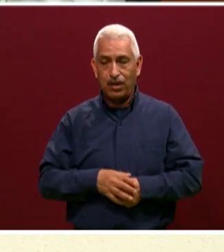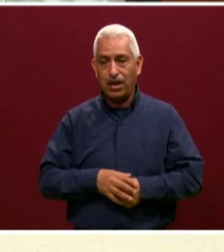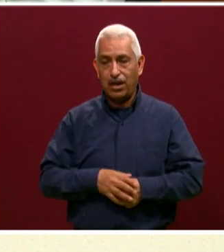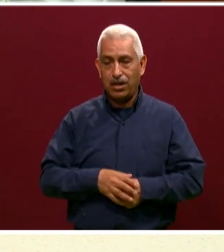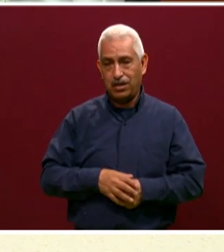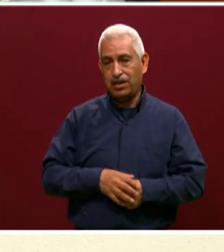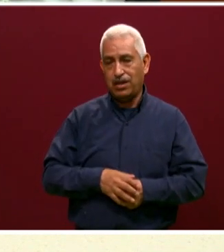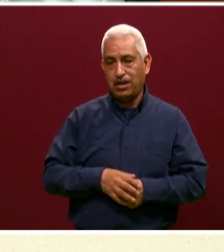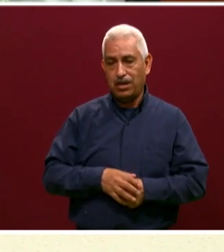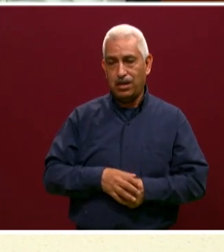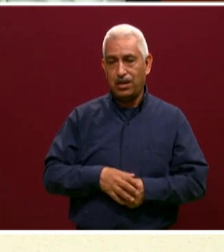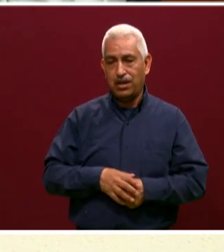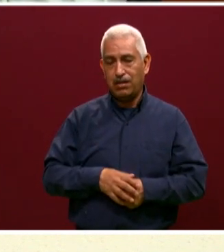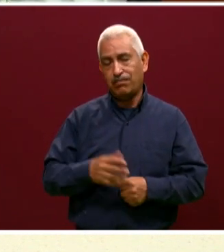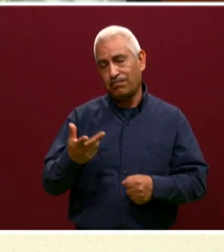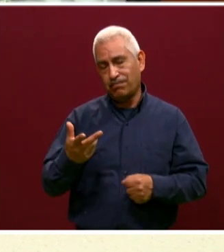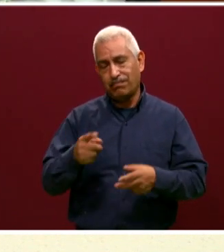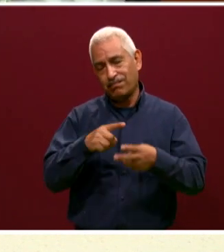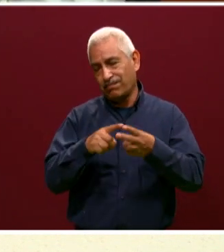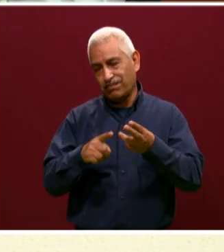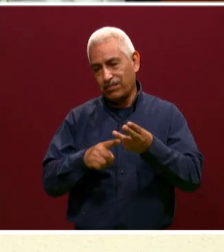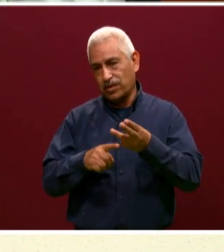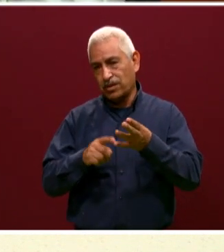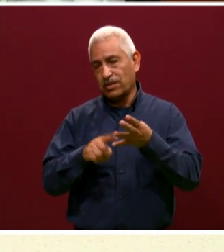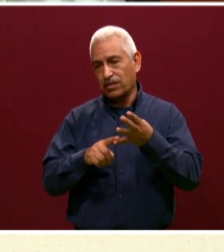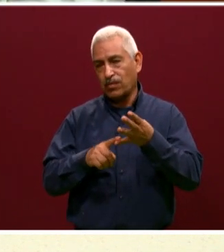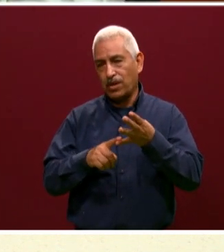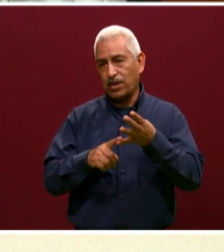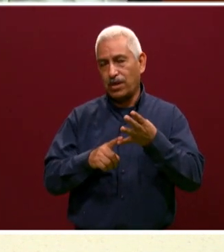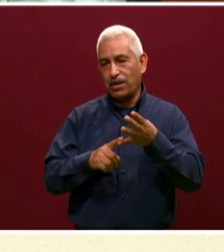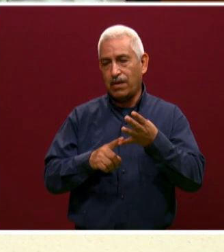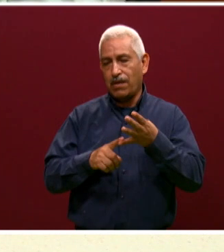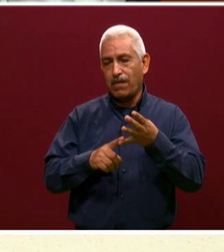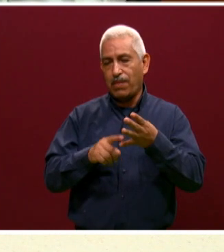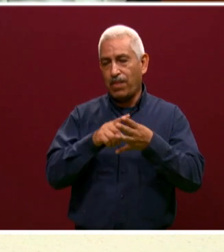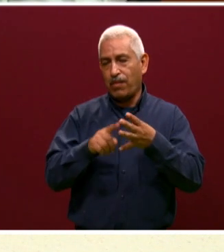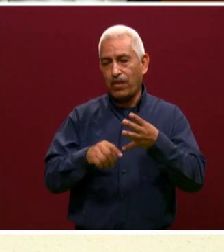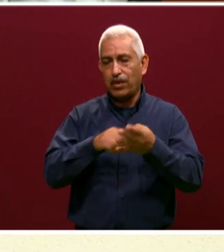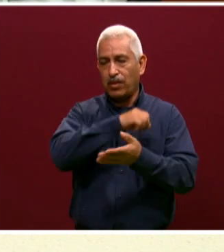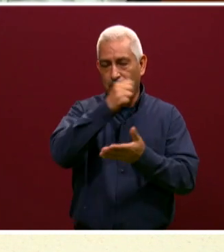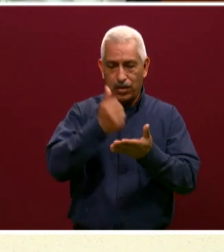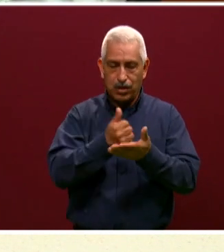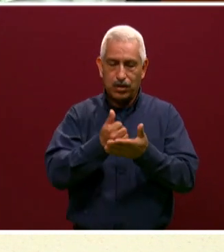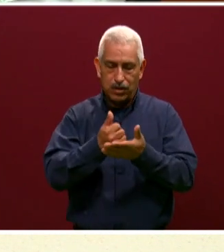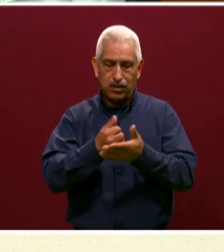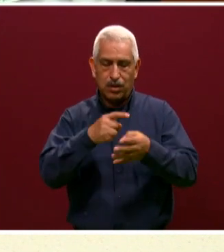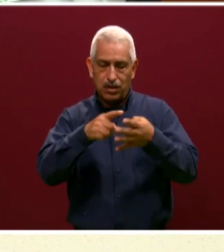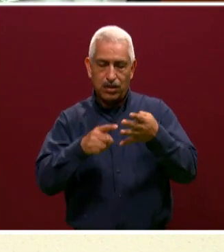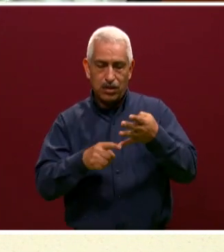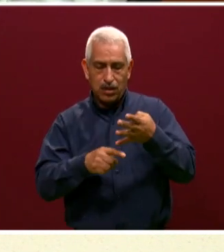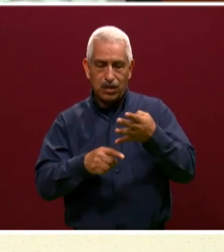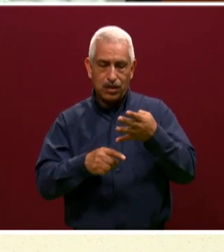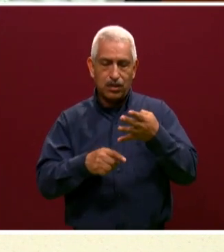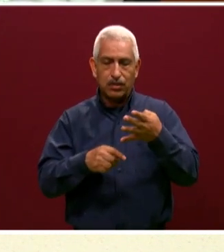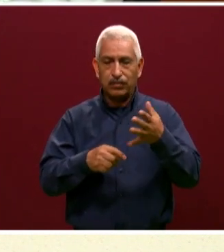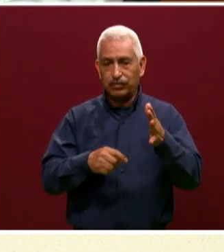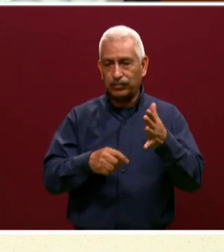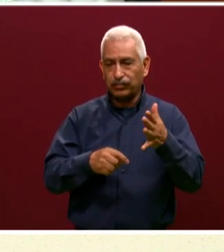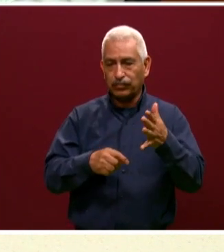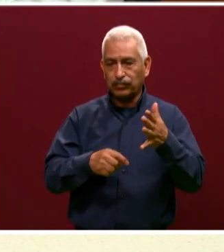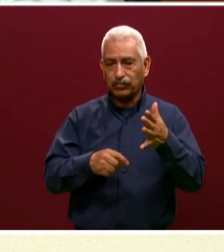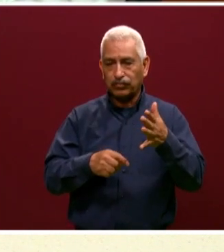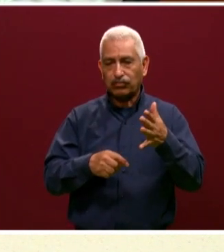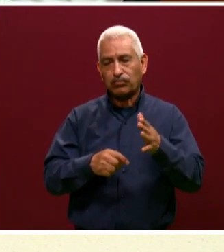En La Rivera Anaya, en Loma Bella. ¿Cuándo falta? En Villa Frontera. Frontera. San